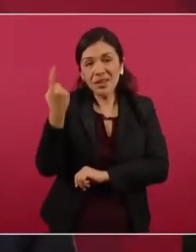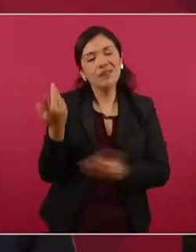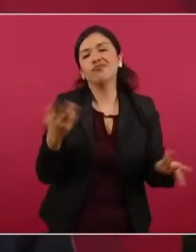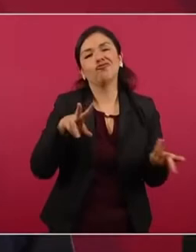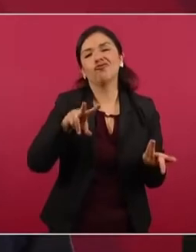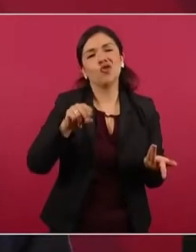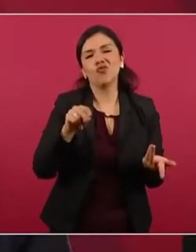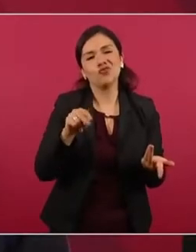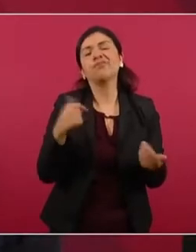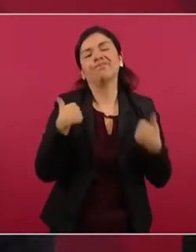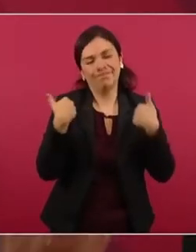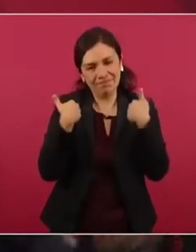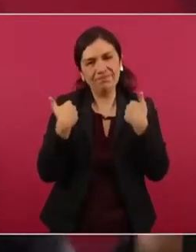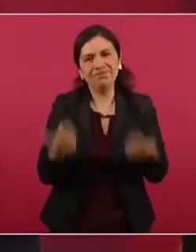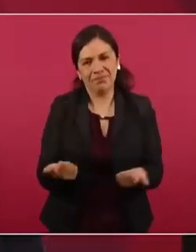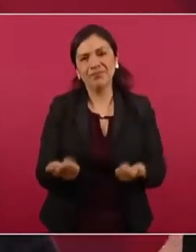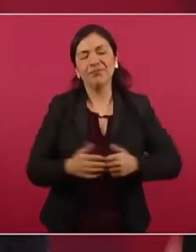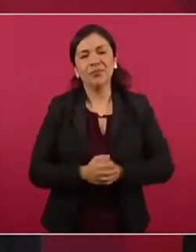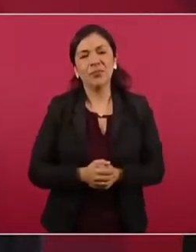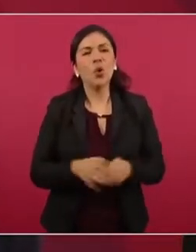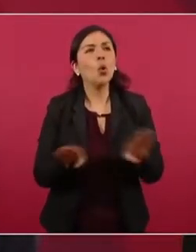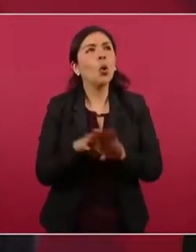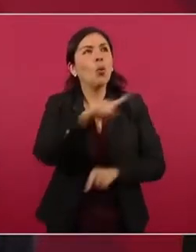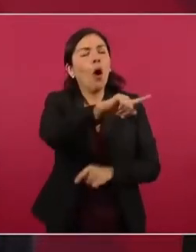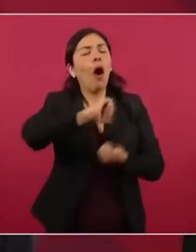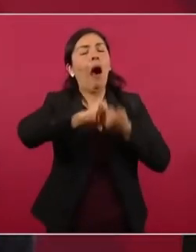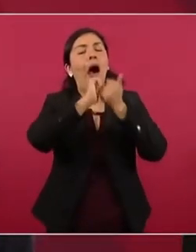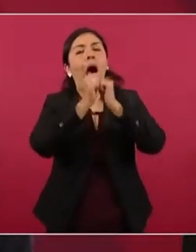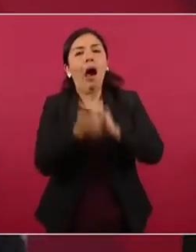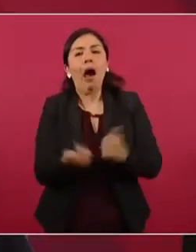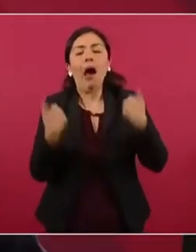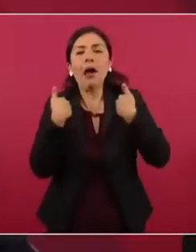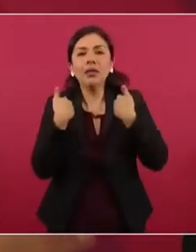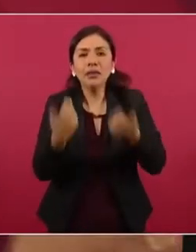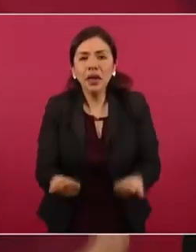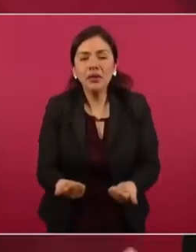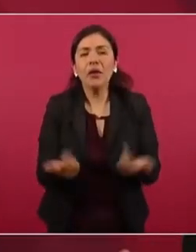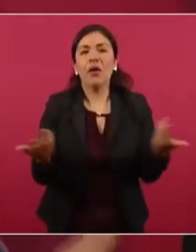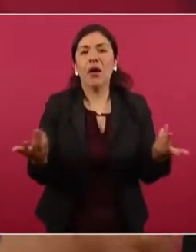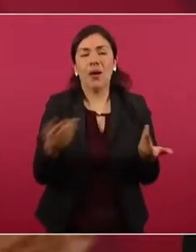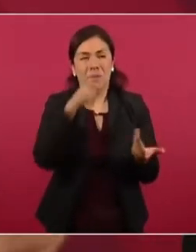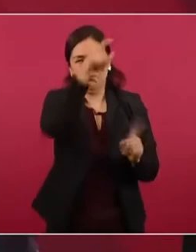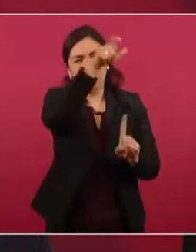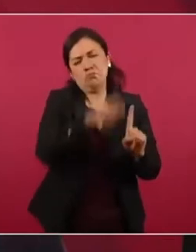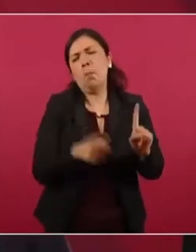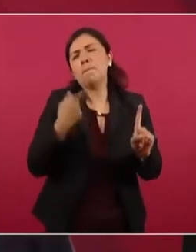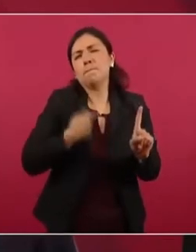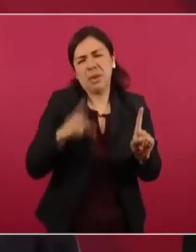¿Cómo se convence a una persona